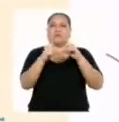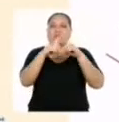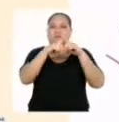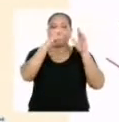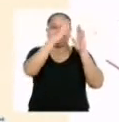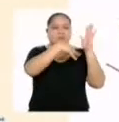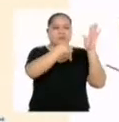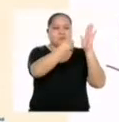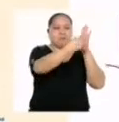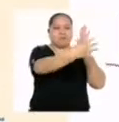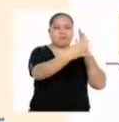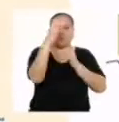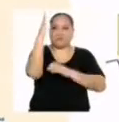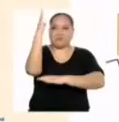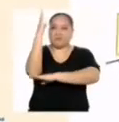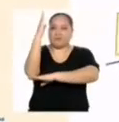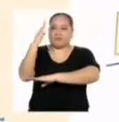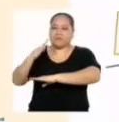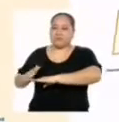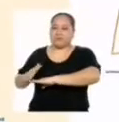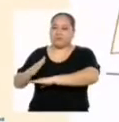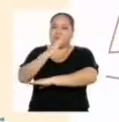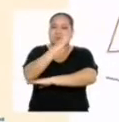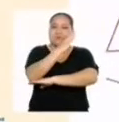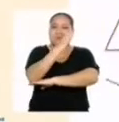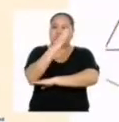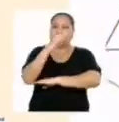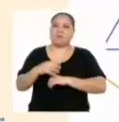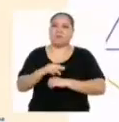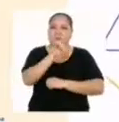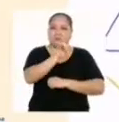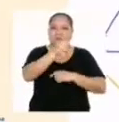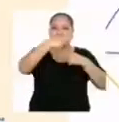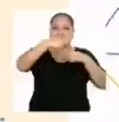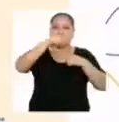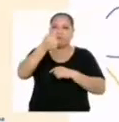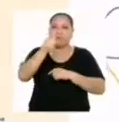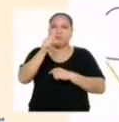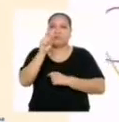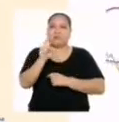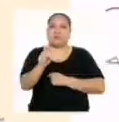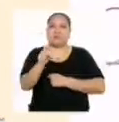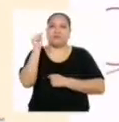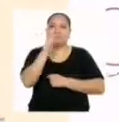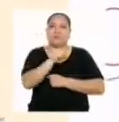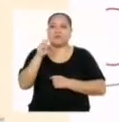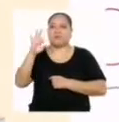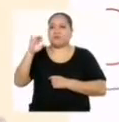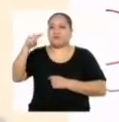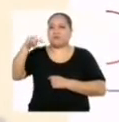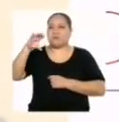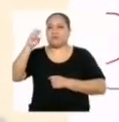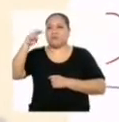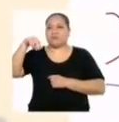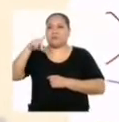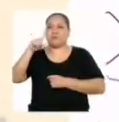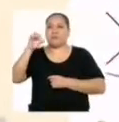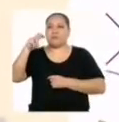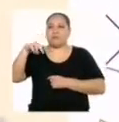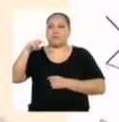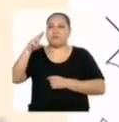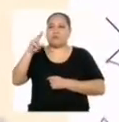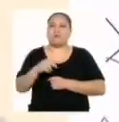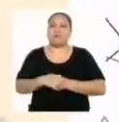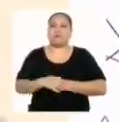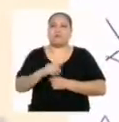tabular y gráfica son correctas porque representan y igual 10x, que es una función lineal, donde x